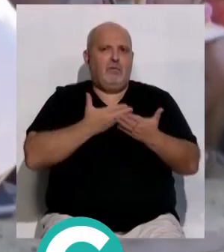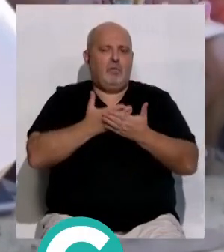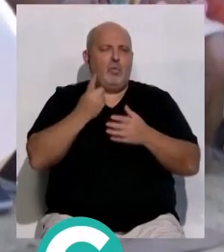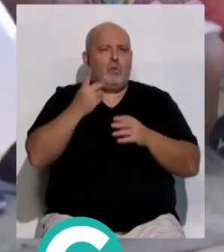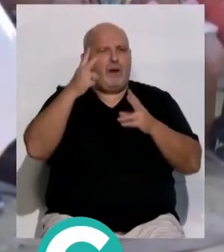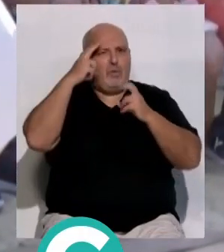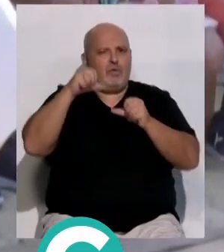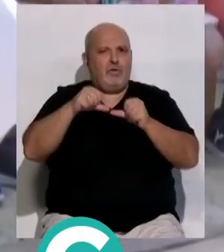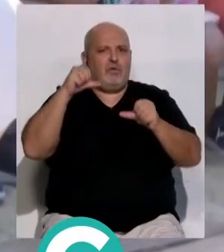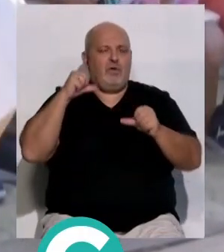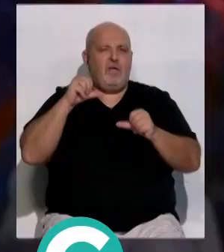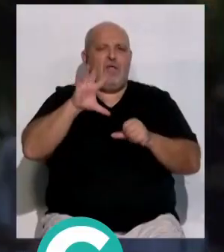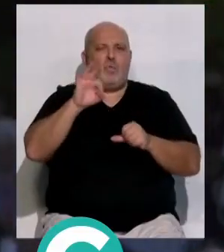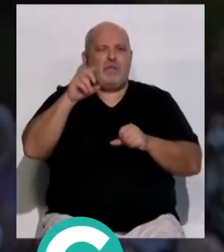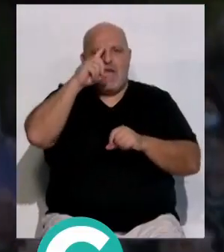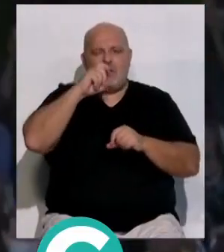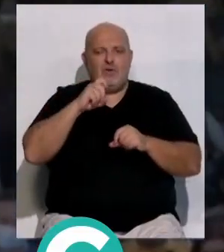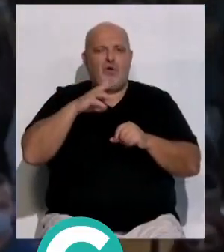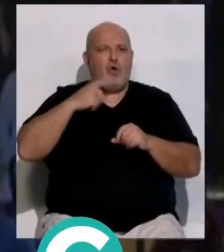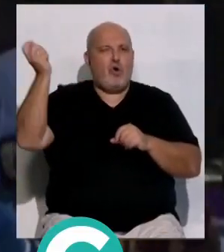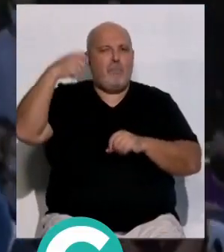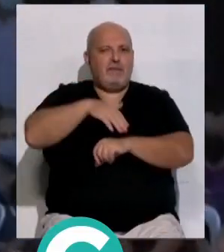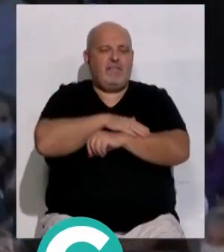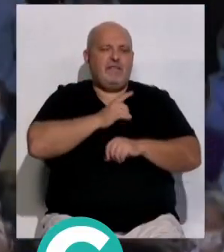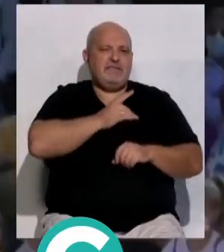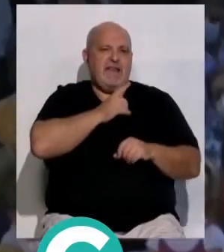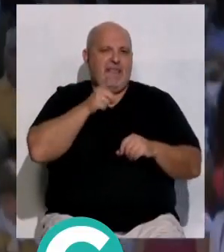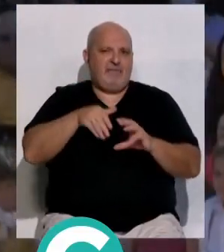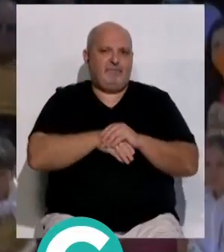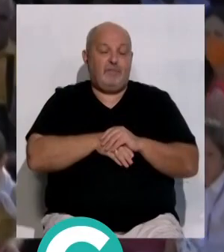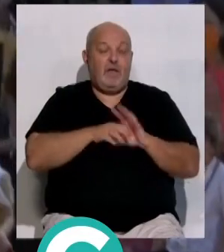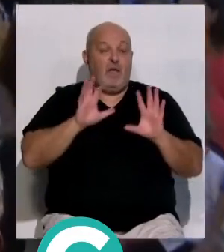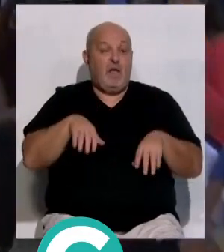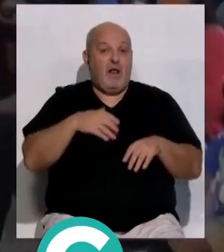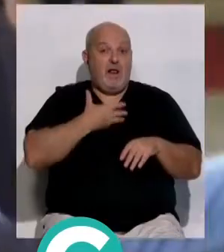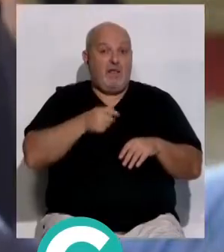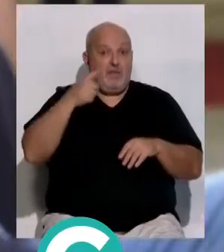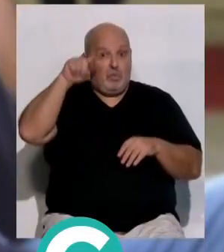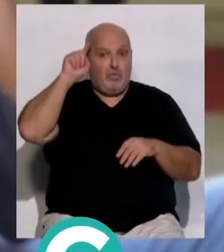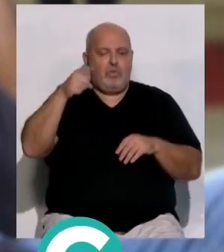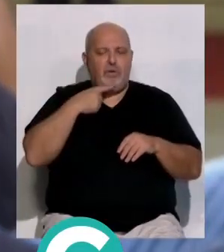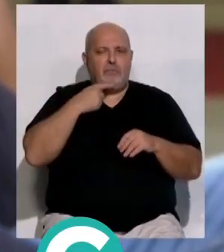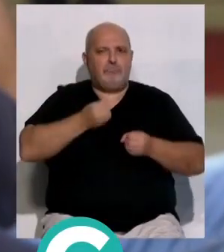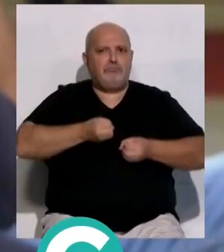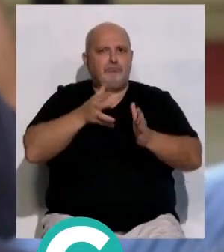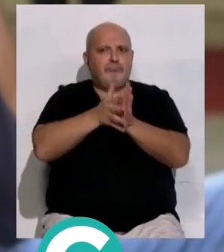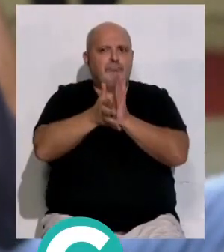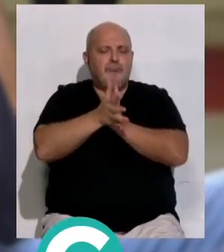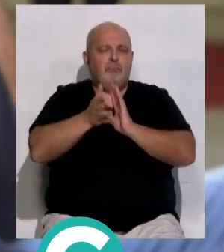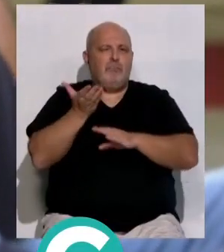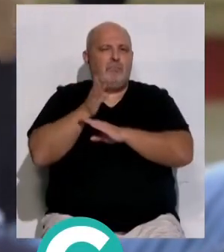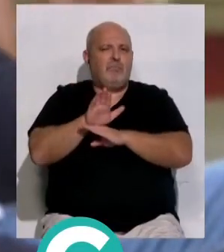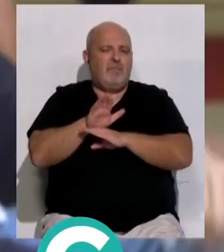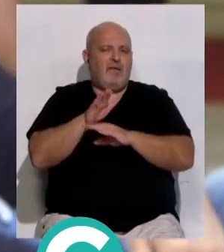un recuerdo a los 50 años del golpe de Estado en Chile El alcalde de Cádiz Bruno García cerraba las intervenciones en la